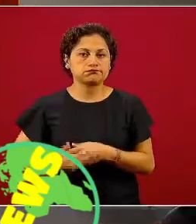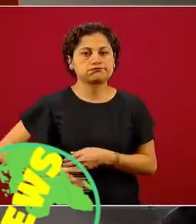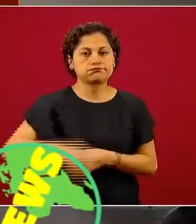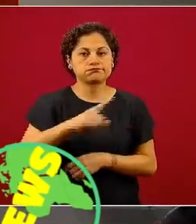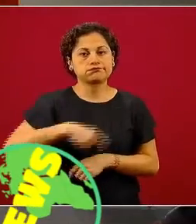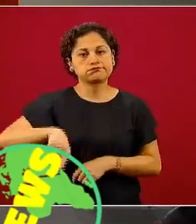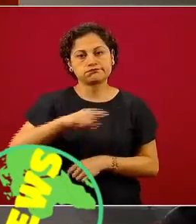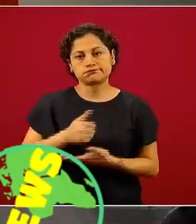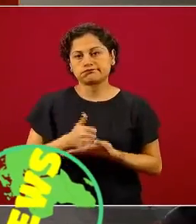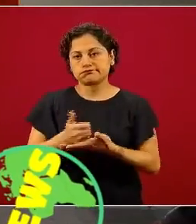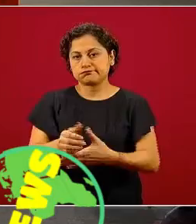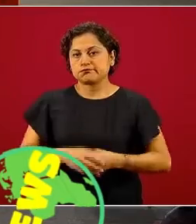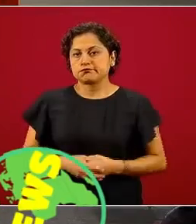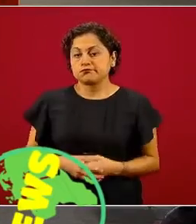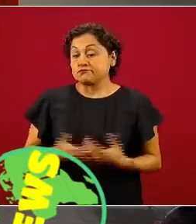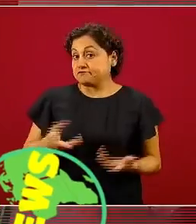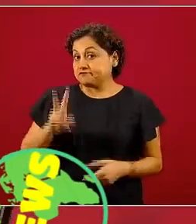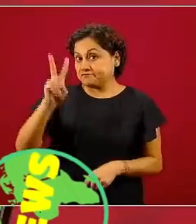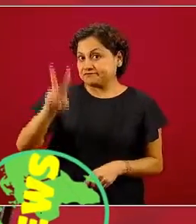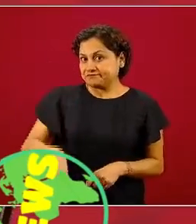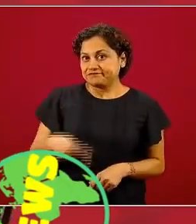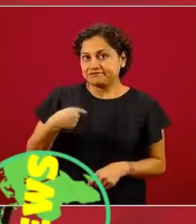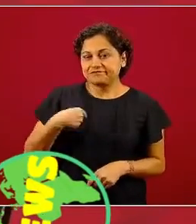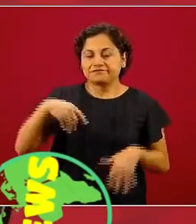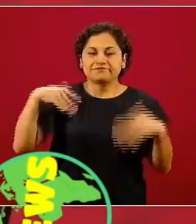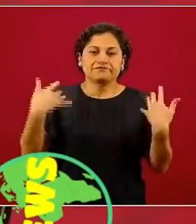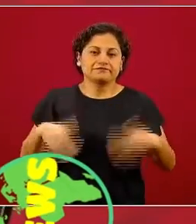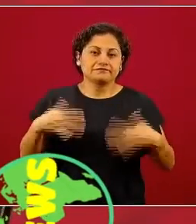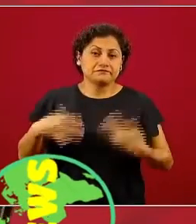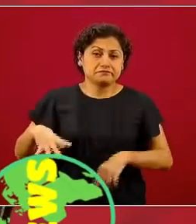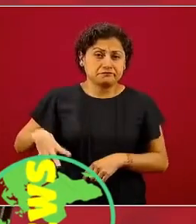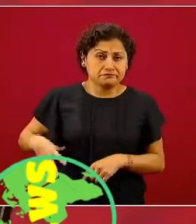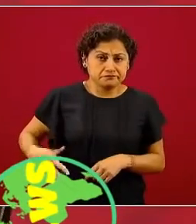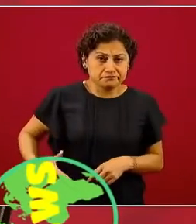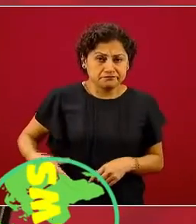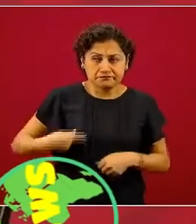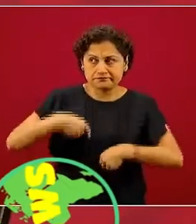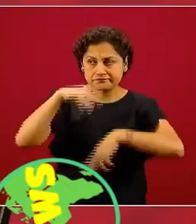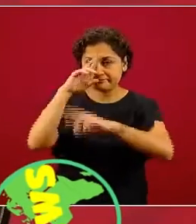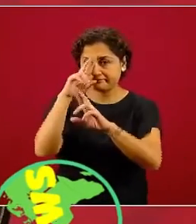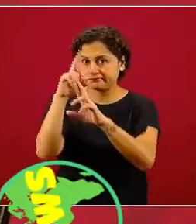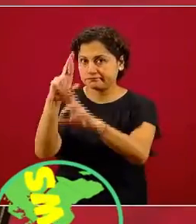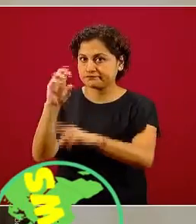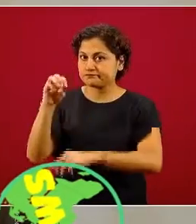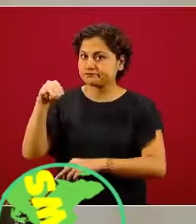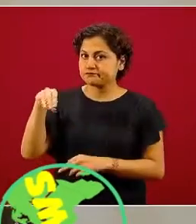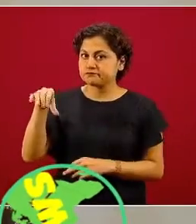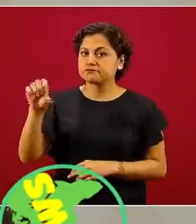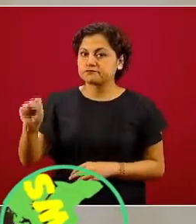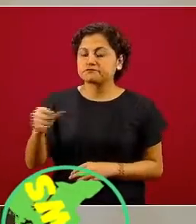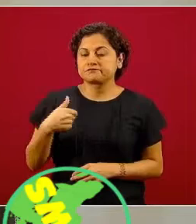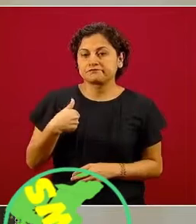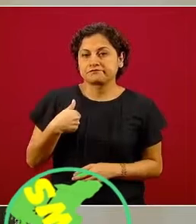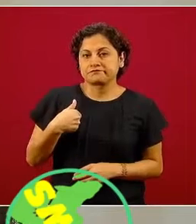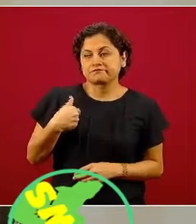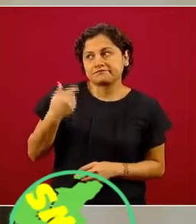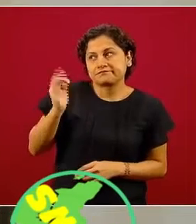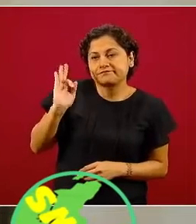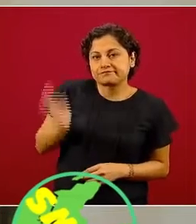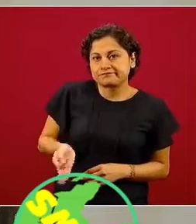Bueno, para mí es un enorme privilegio, una distinción, tengo absoluto respeto por la Organización Mundial de la Salud y desde luego aceptaría con gusto,